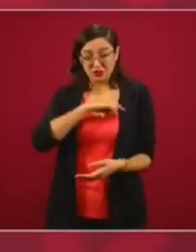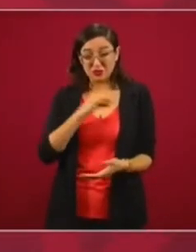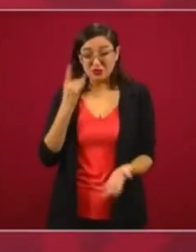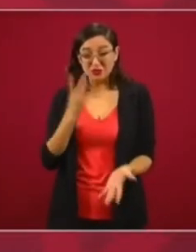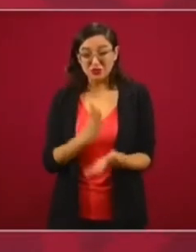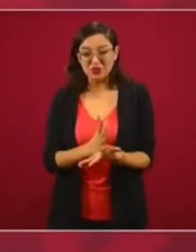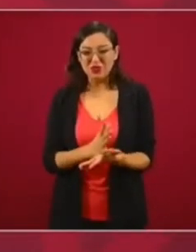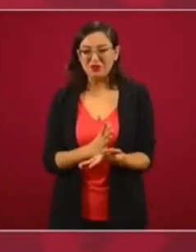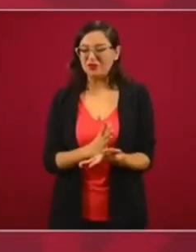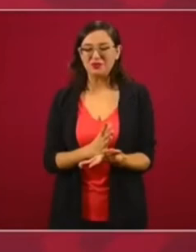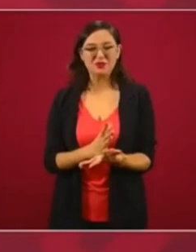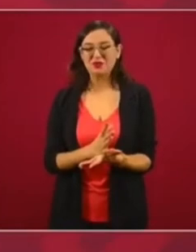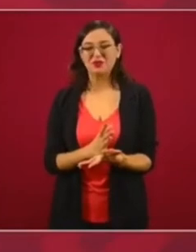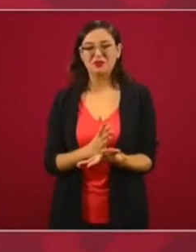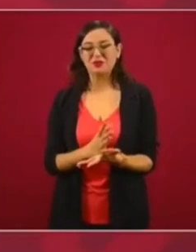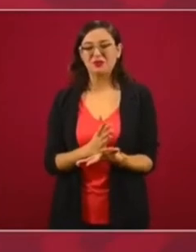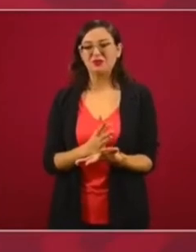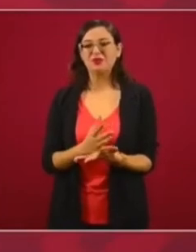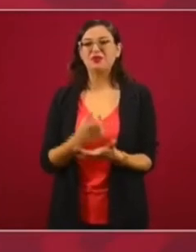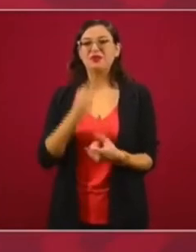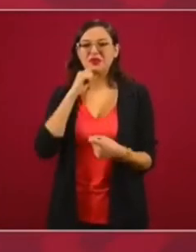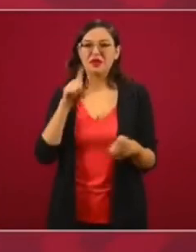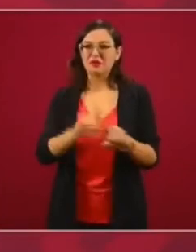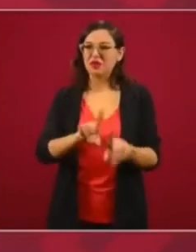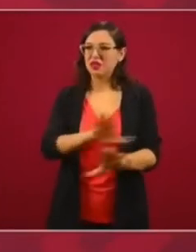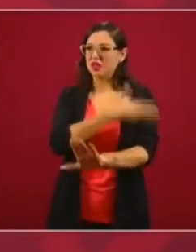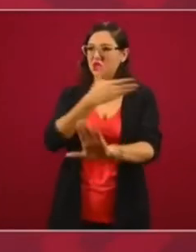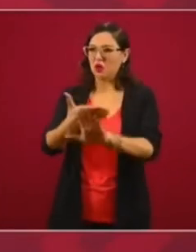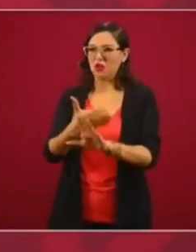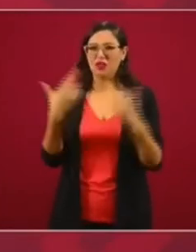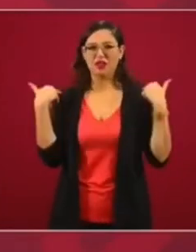estuvo en contra de los maestros,